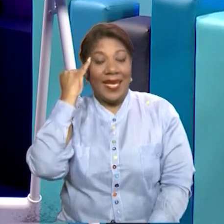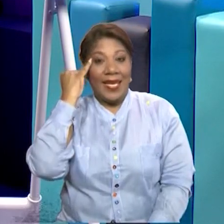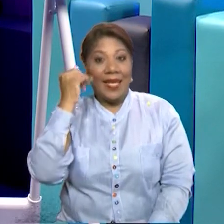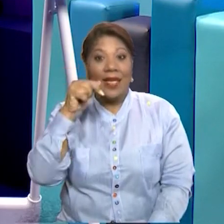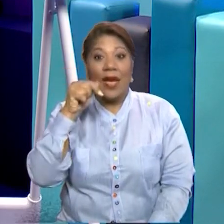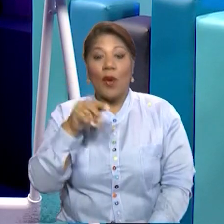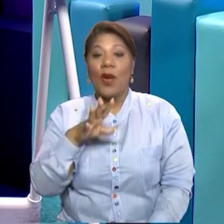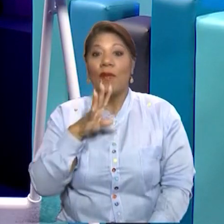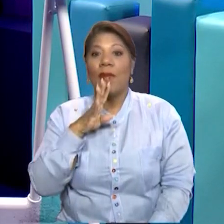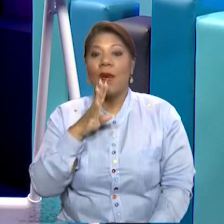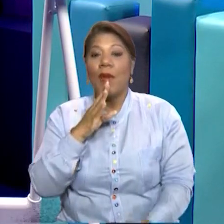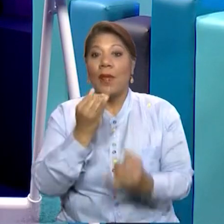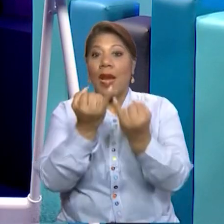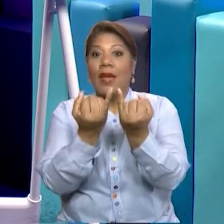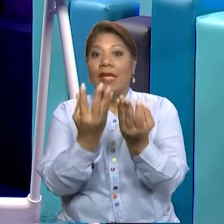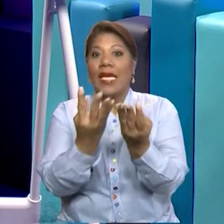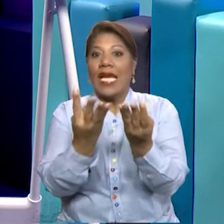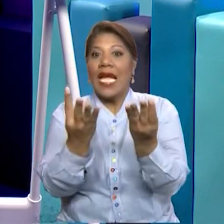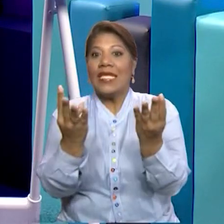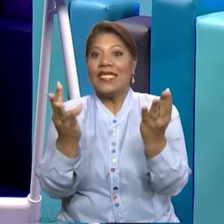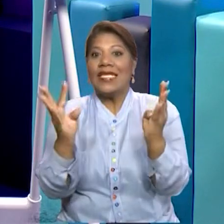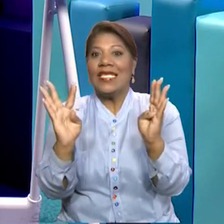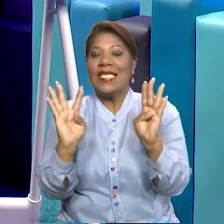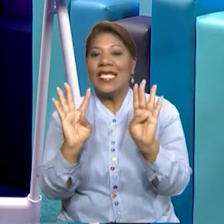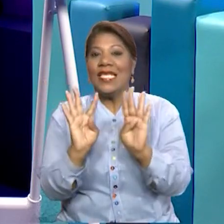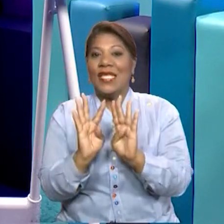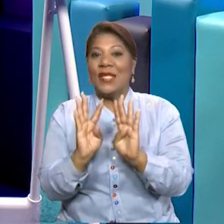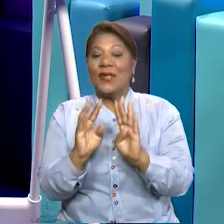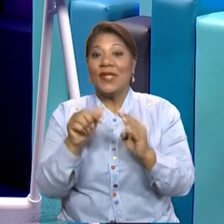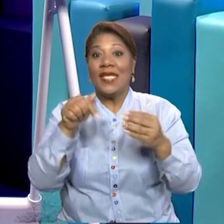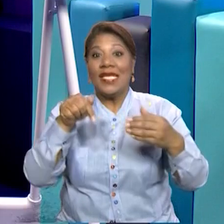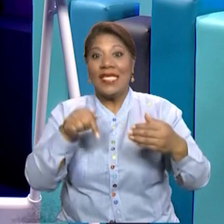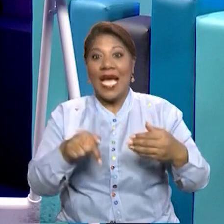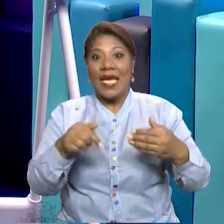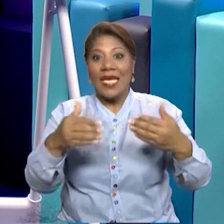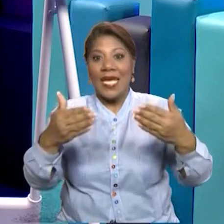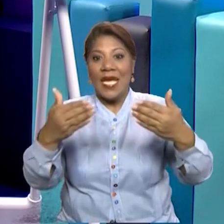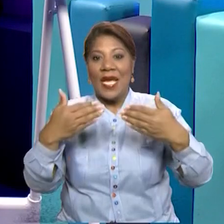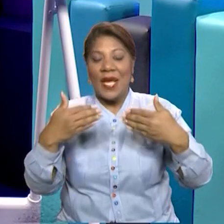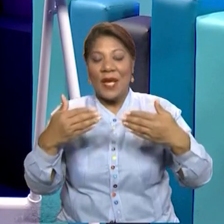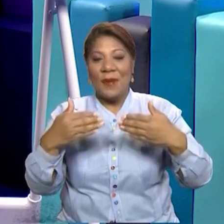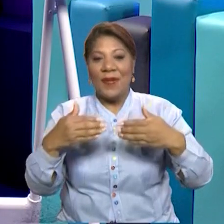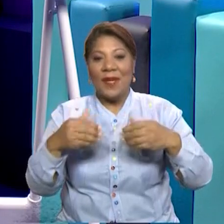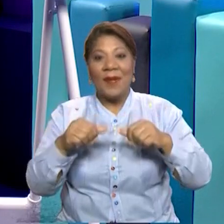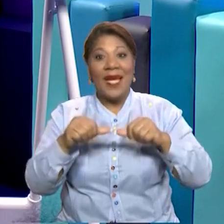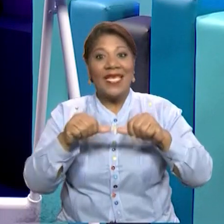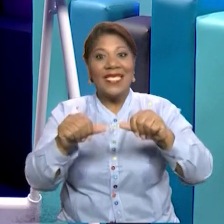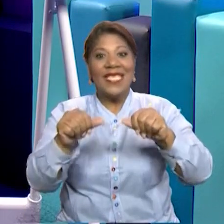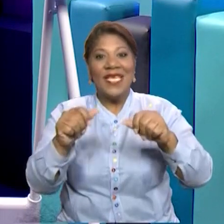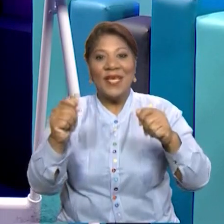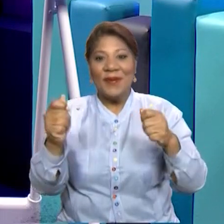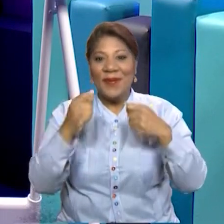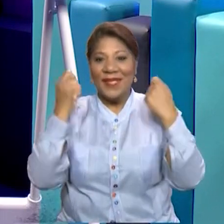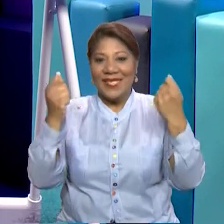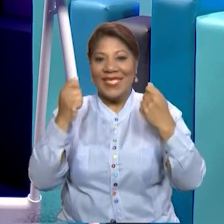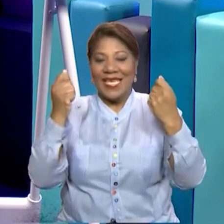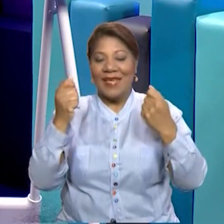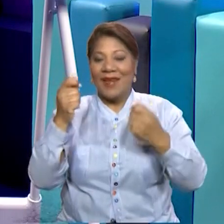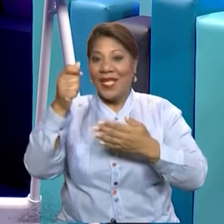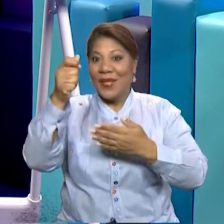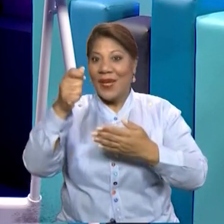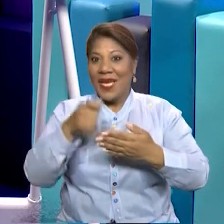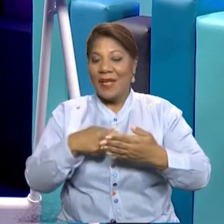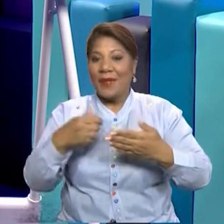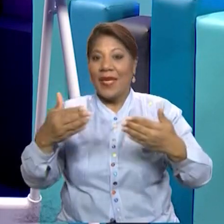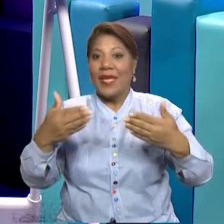instituciones de la República de Panamá. Chicos, seguimos celebrando el mes de la patria y hoy vamos a hablar de dos